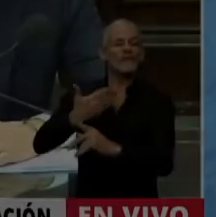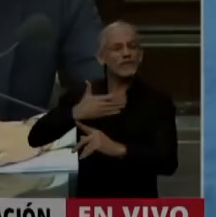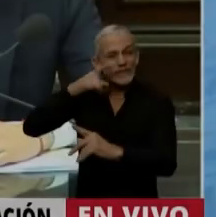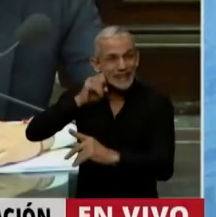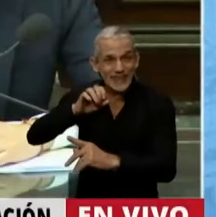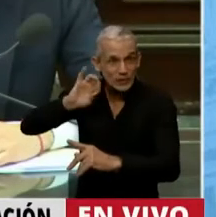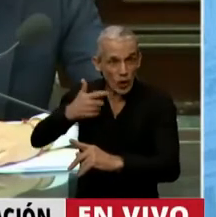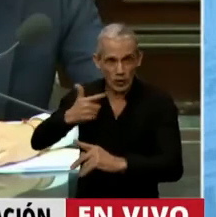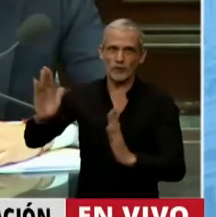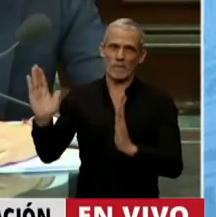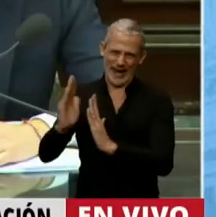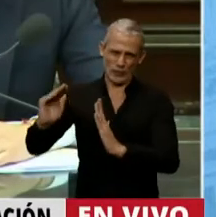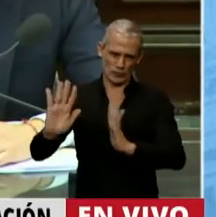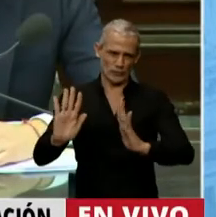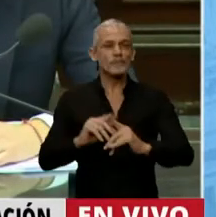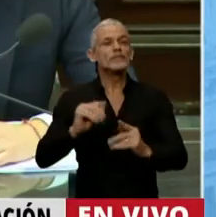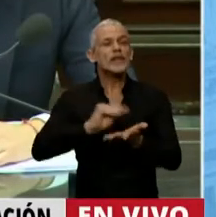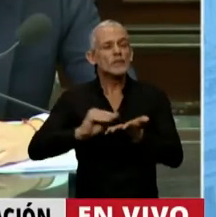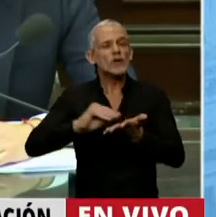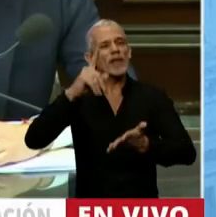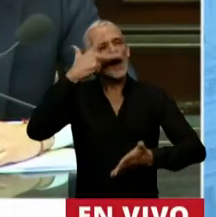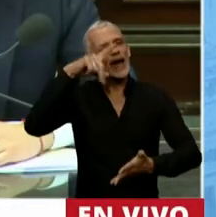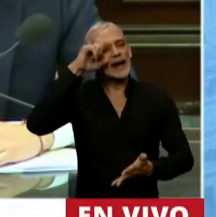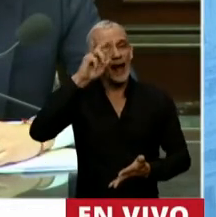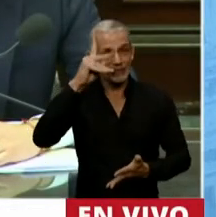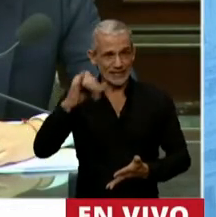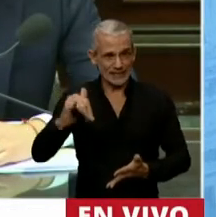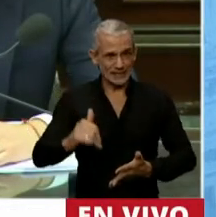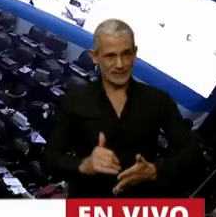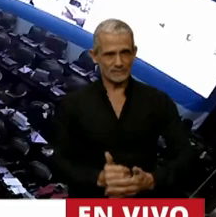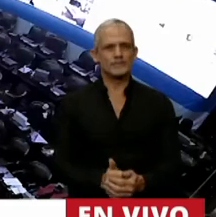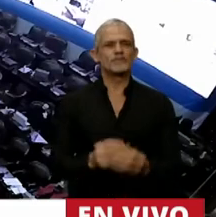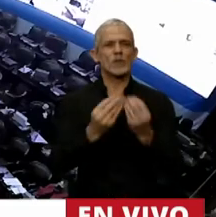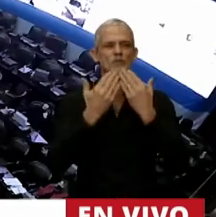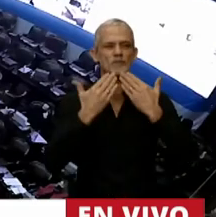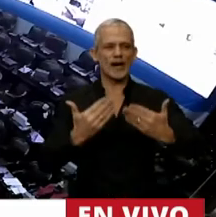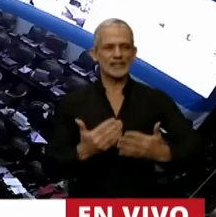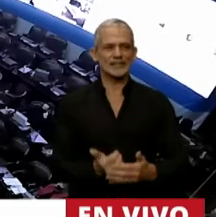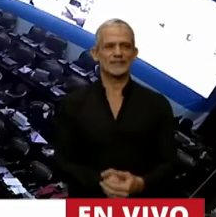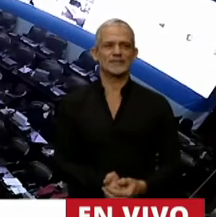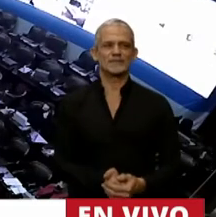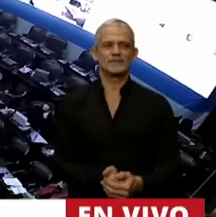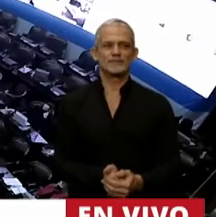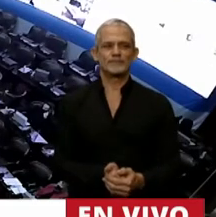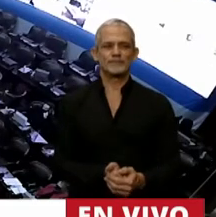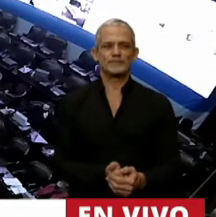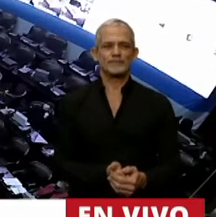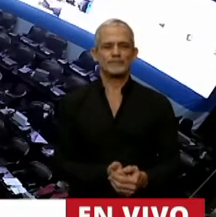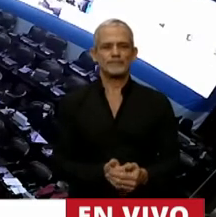Tiene la palabra la diputada Estela Hernández. Muchas gracias, señor presidente.